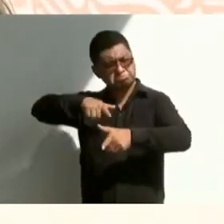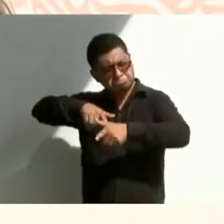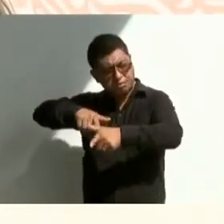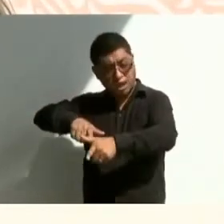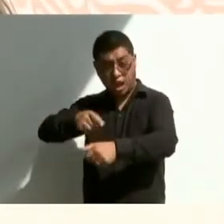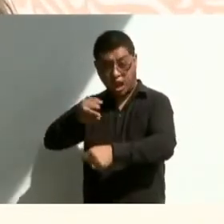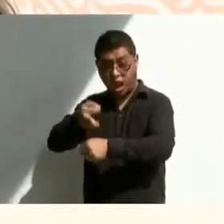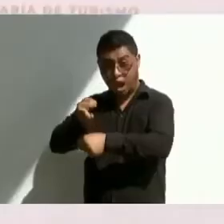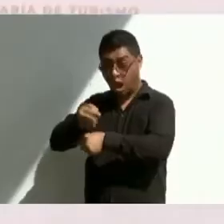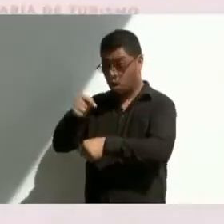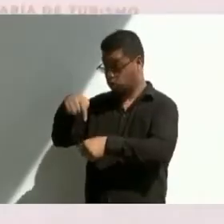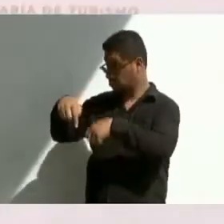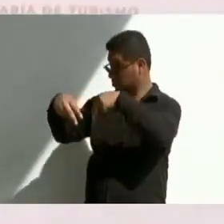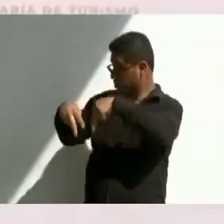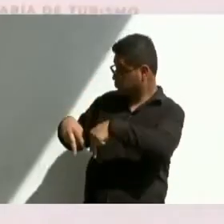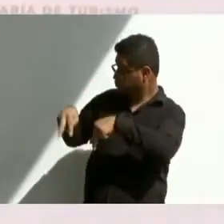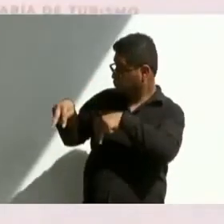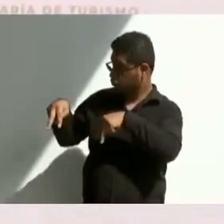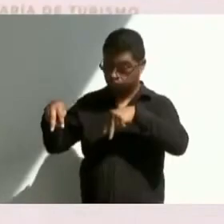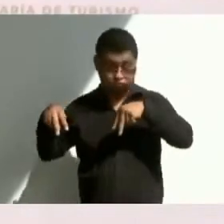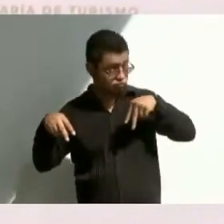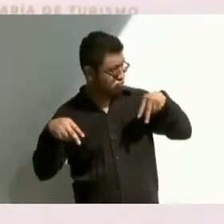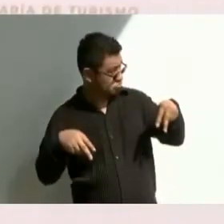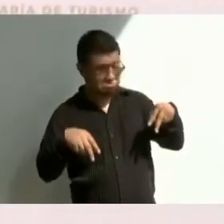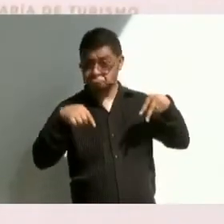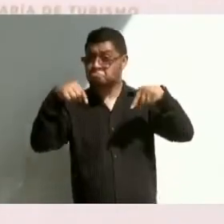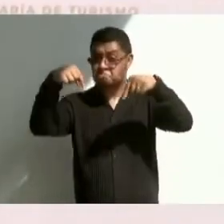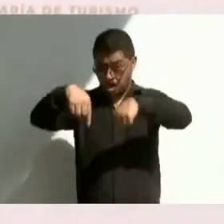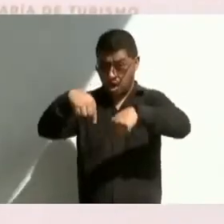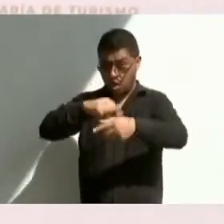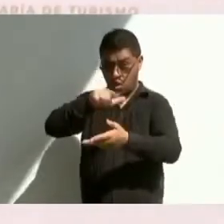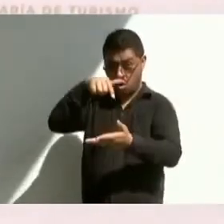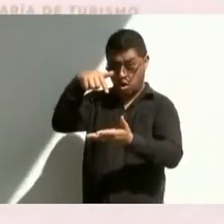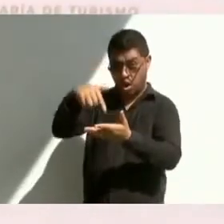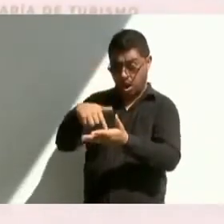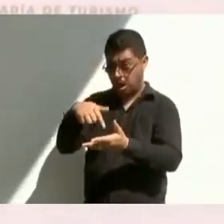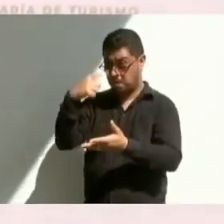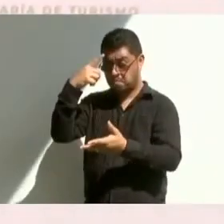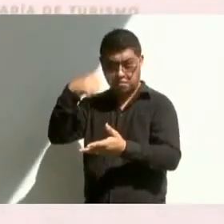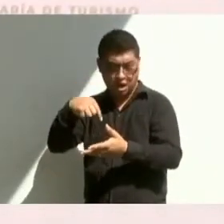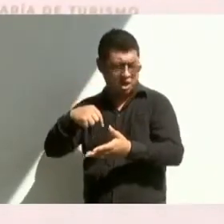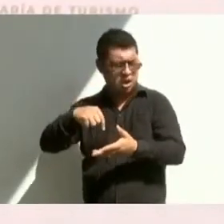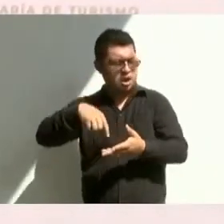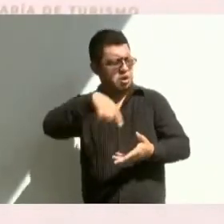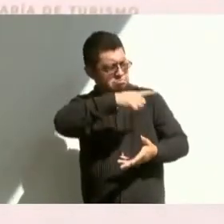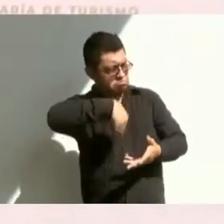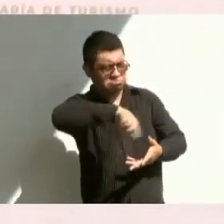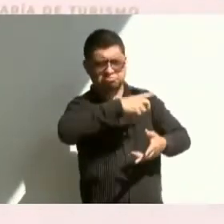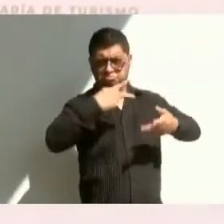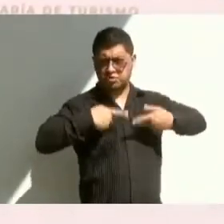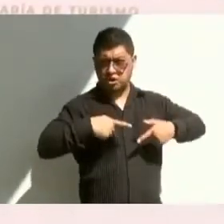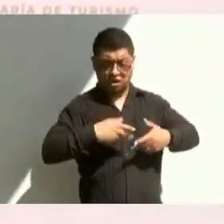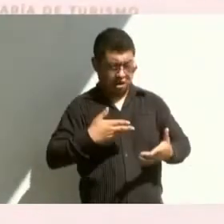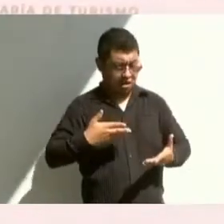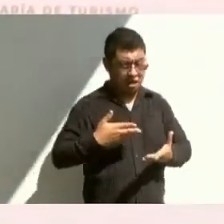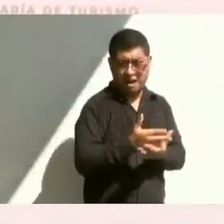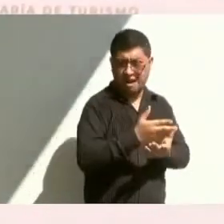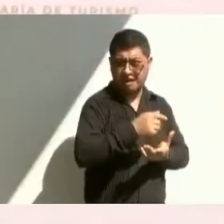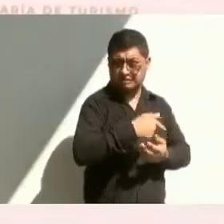en uno de los tantos frentes de obra que van a desviar la autopista para que la gente realmente no sufra